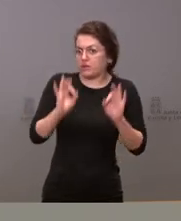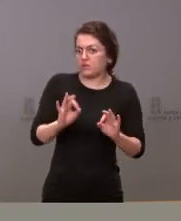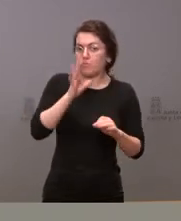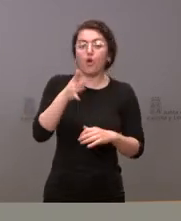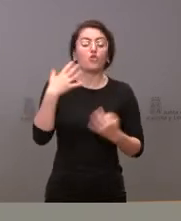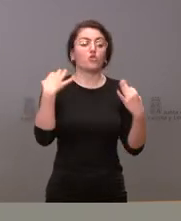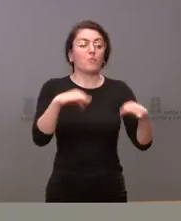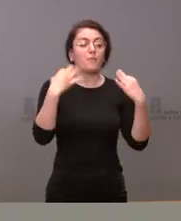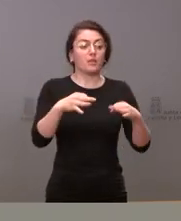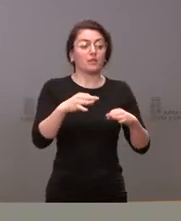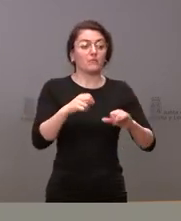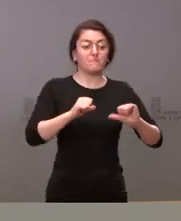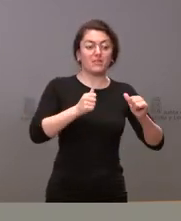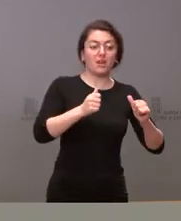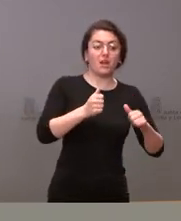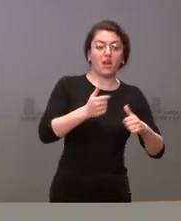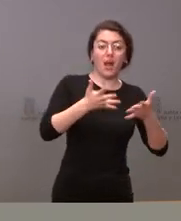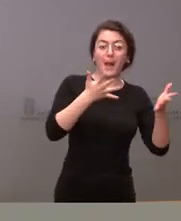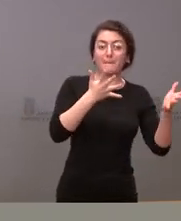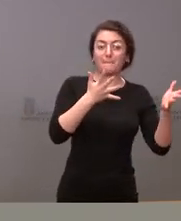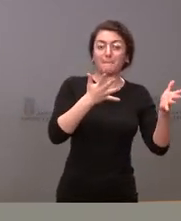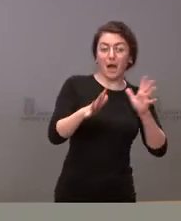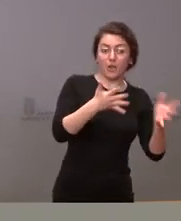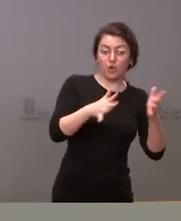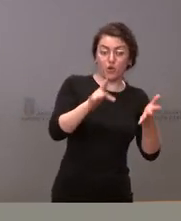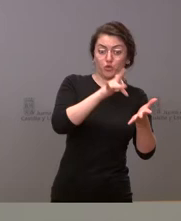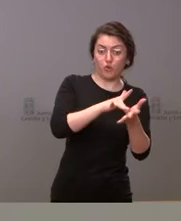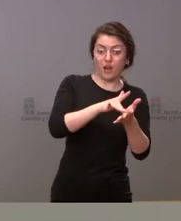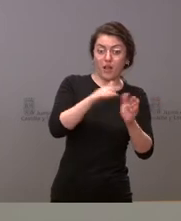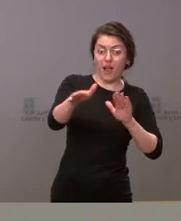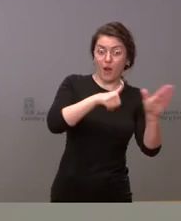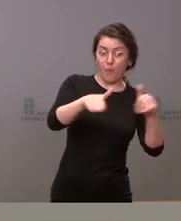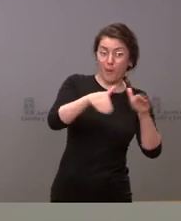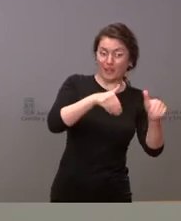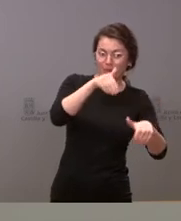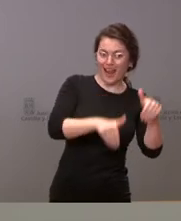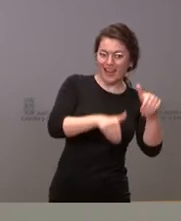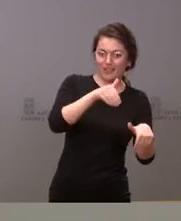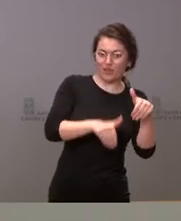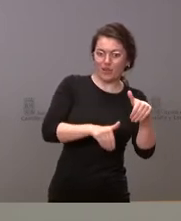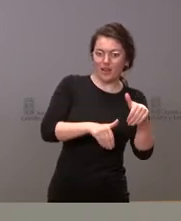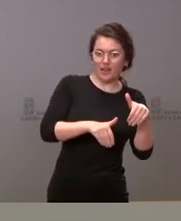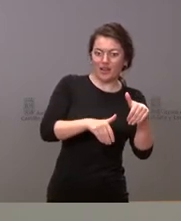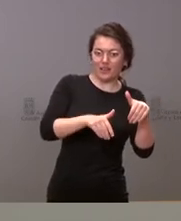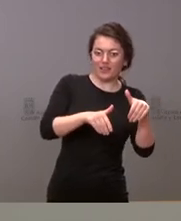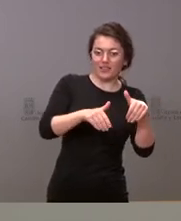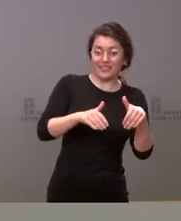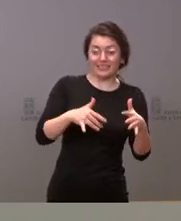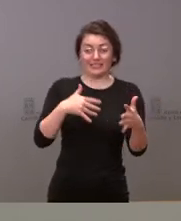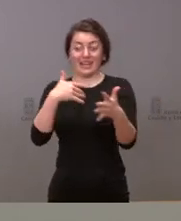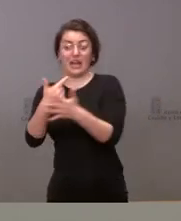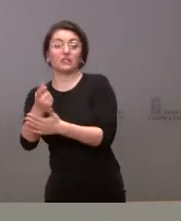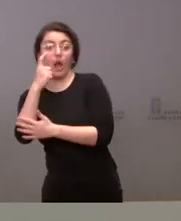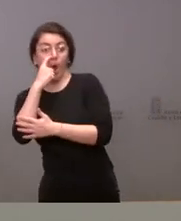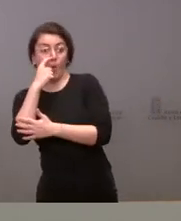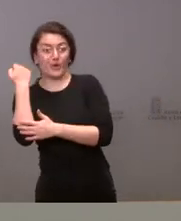marzo o finales de marzo cuando se convocaban estas elecciones o principios de abril y se constituían los gobiernos ya en el mes de julio